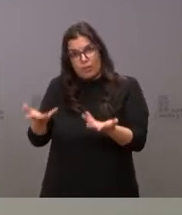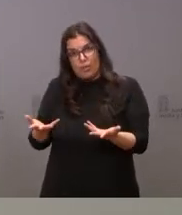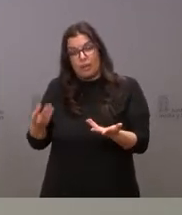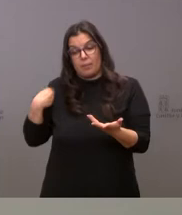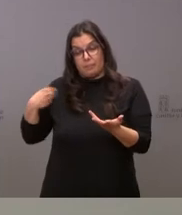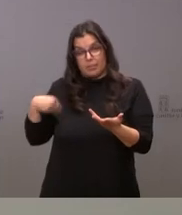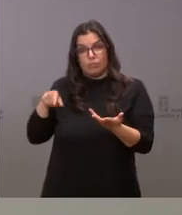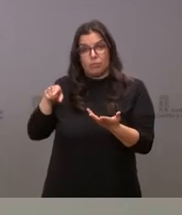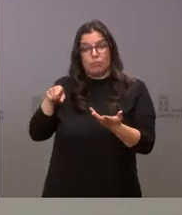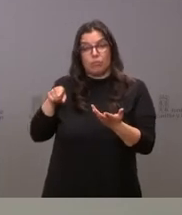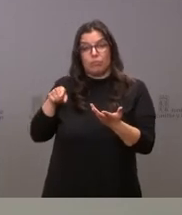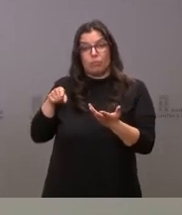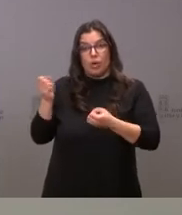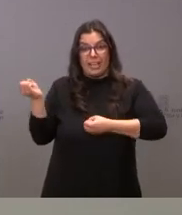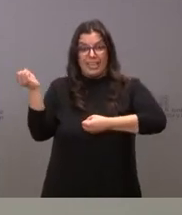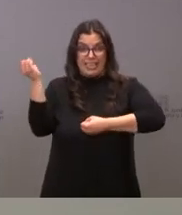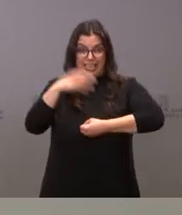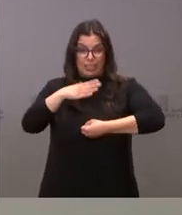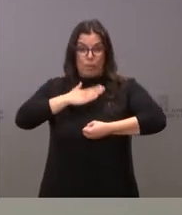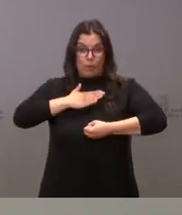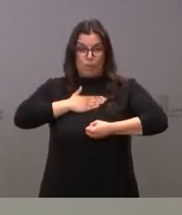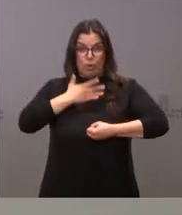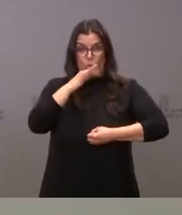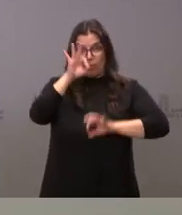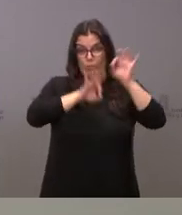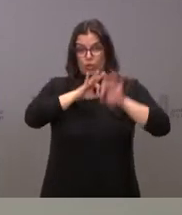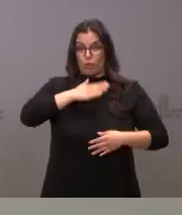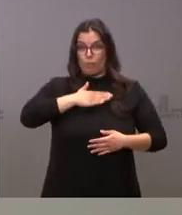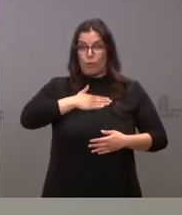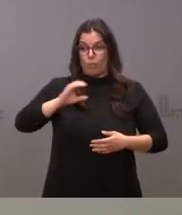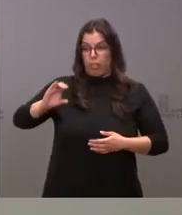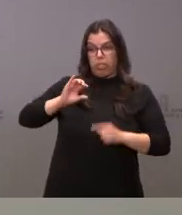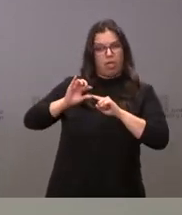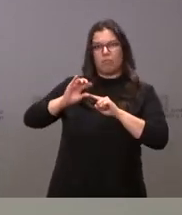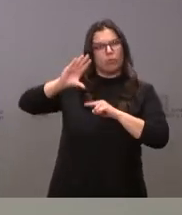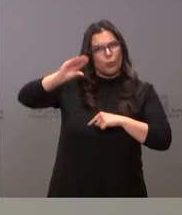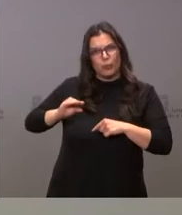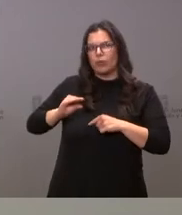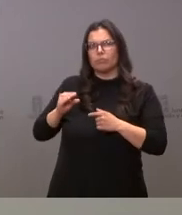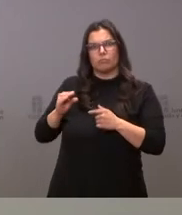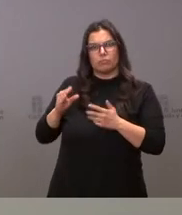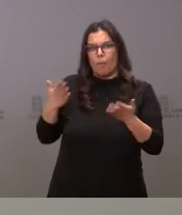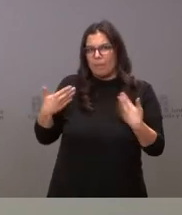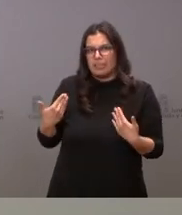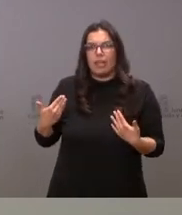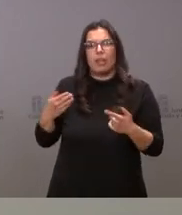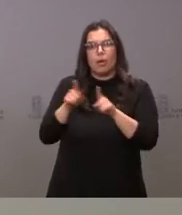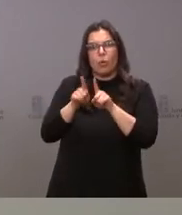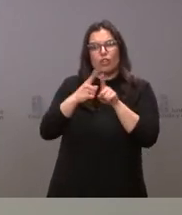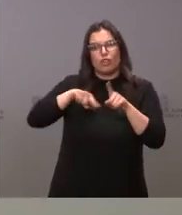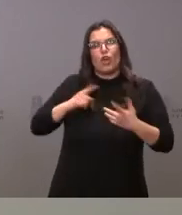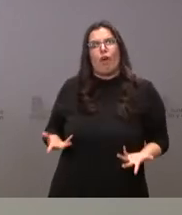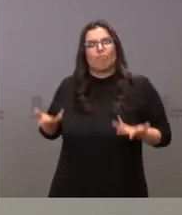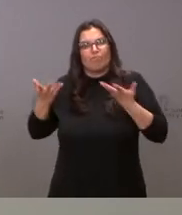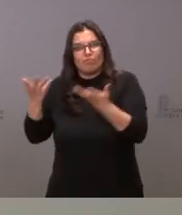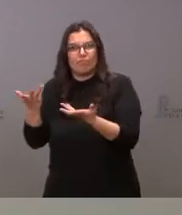reducción de los ingresos que corresponden a la Junta de Castilla y León por esa bajada impositiva se nos pudiera aplicar como contribución de la comunidad